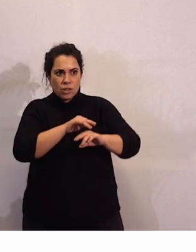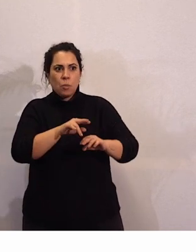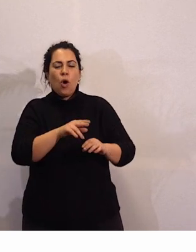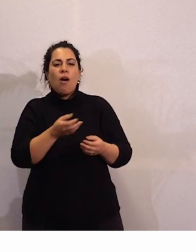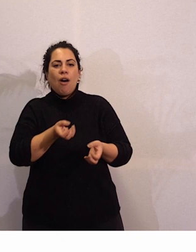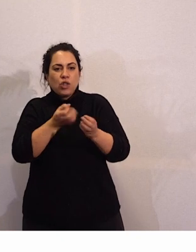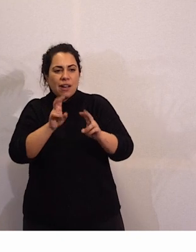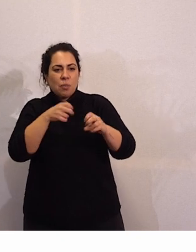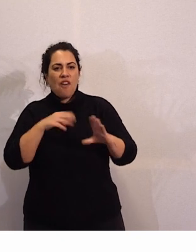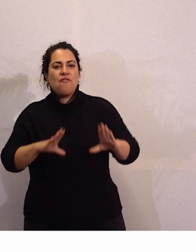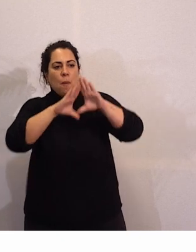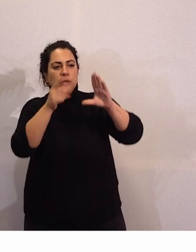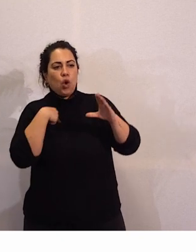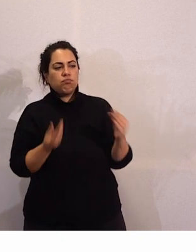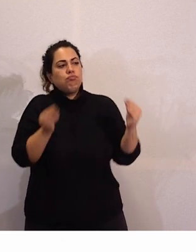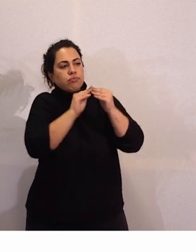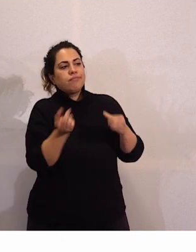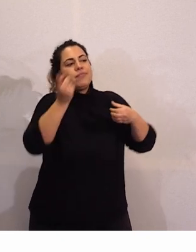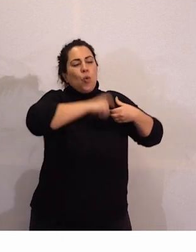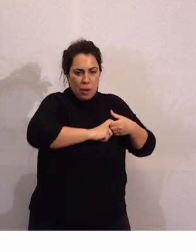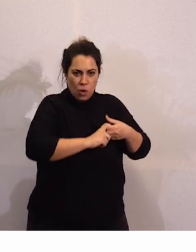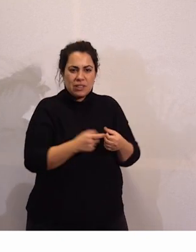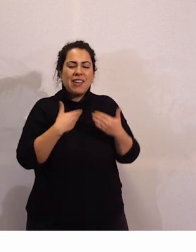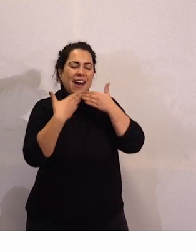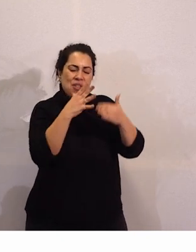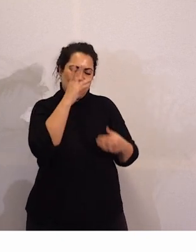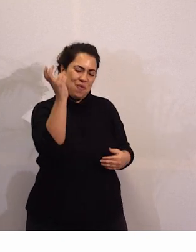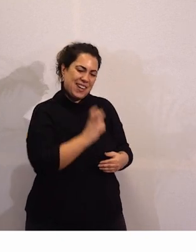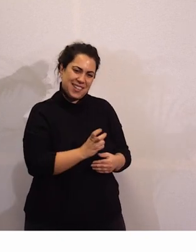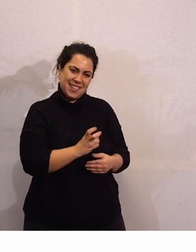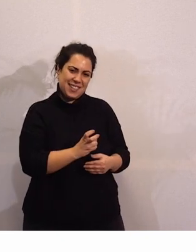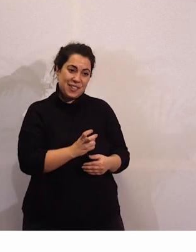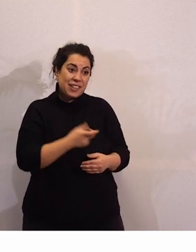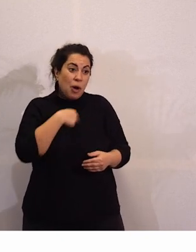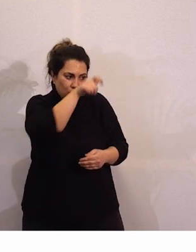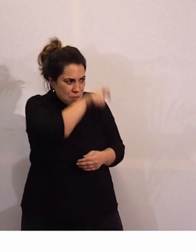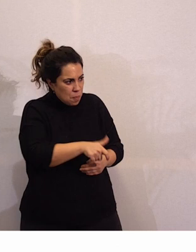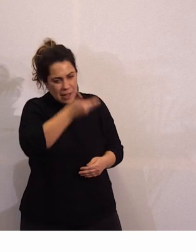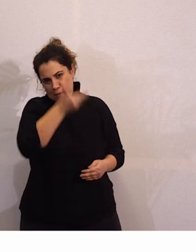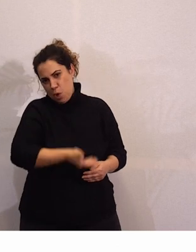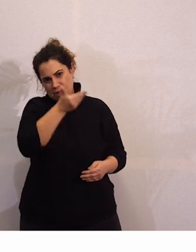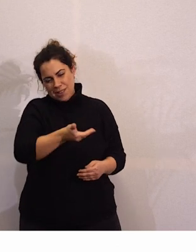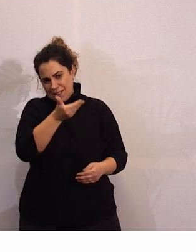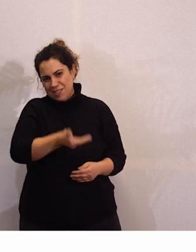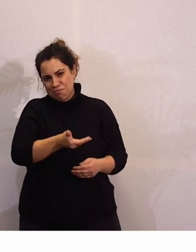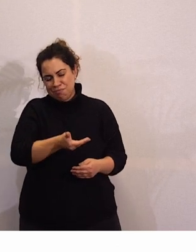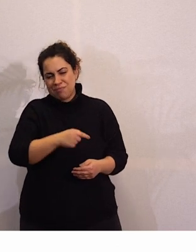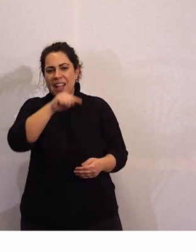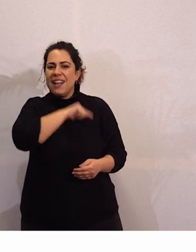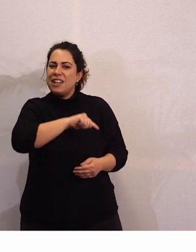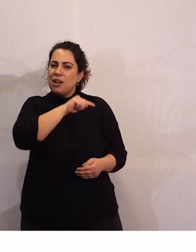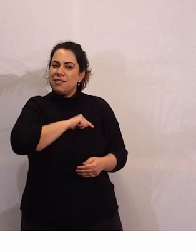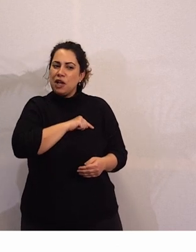muchas gracias por venir sabes que para nosotros eres una persona muy importante y nos sentimos muy